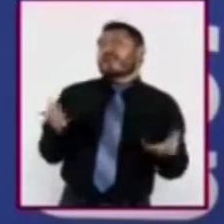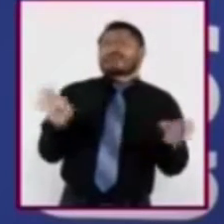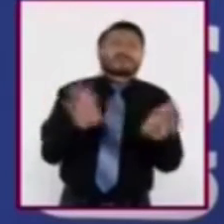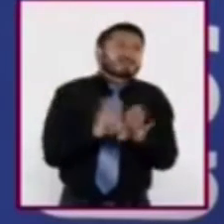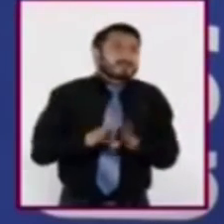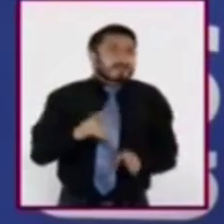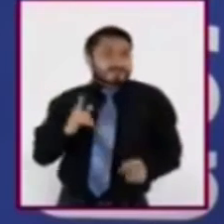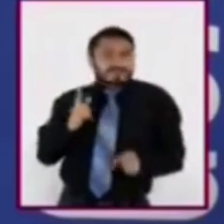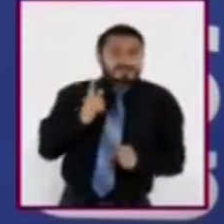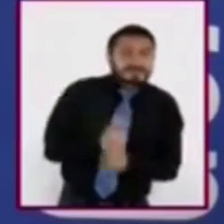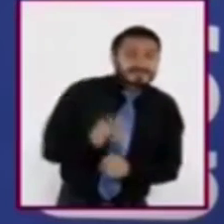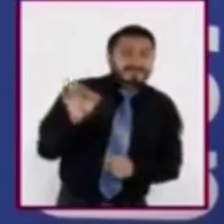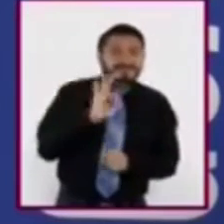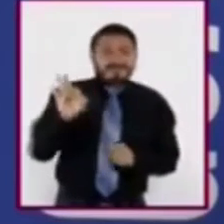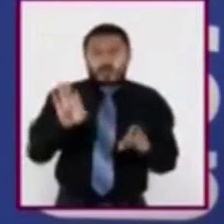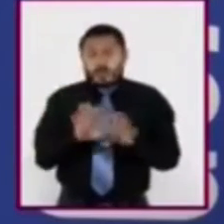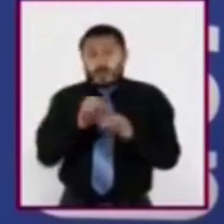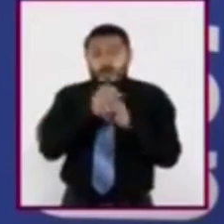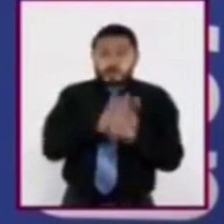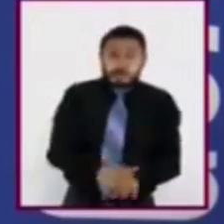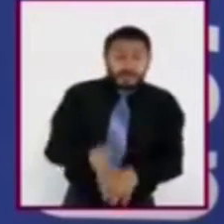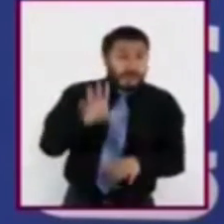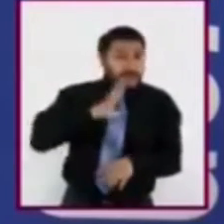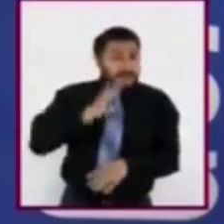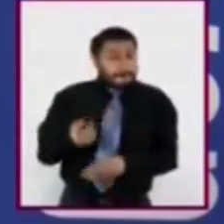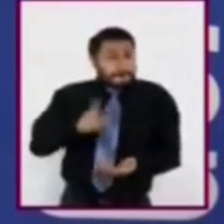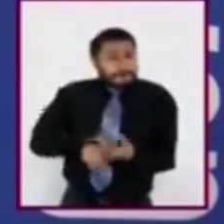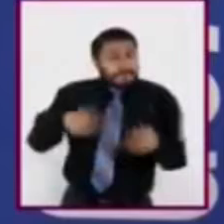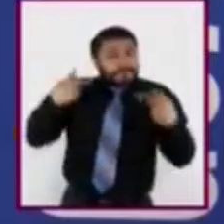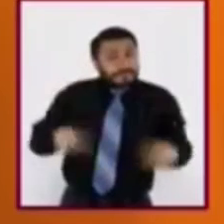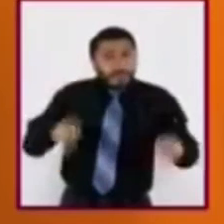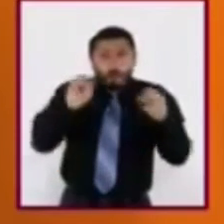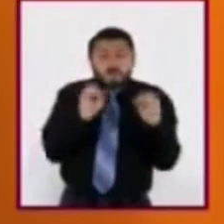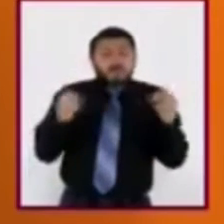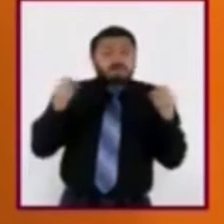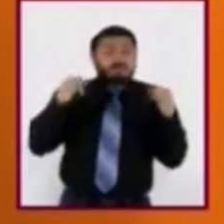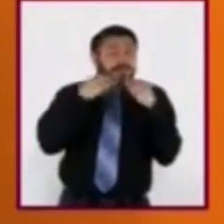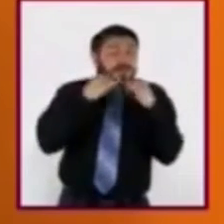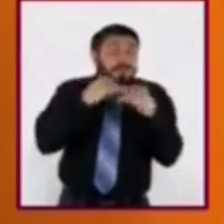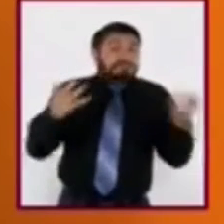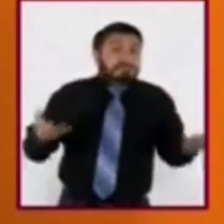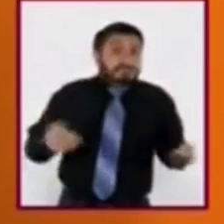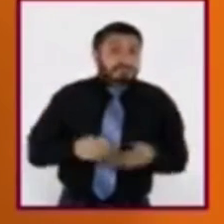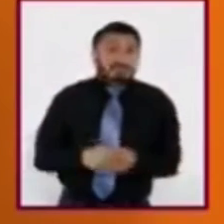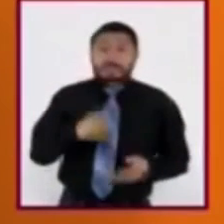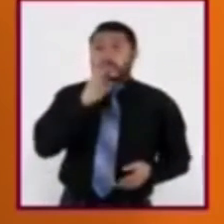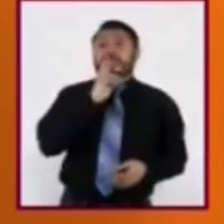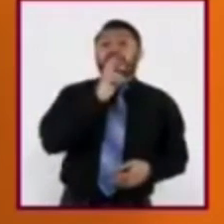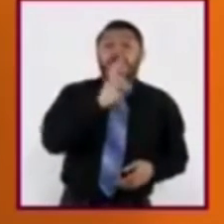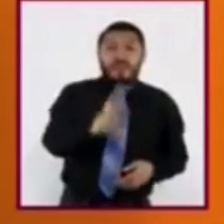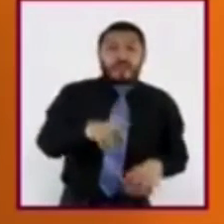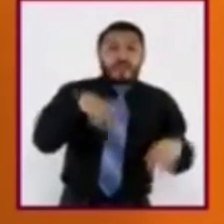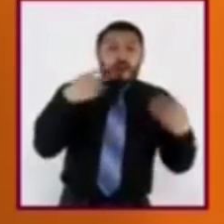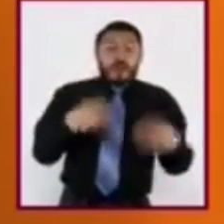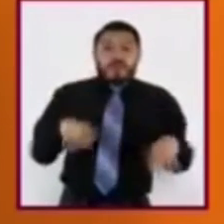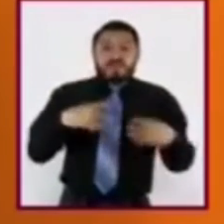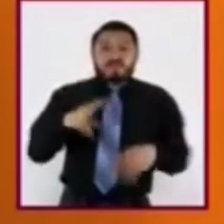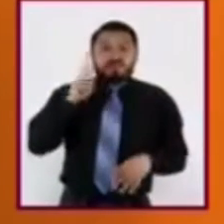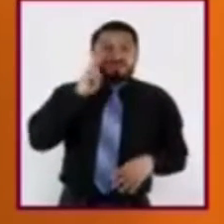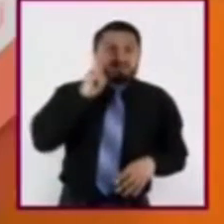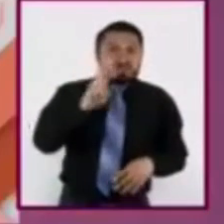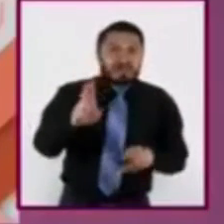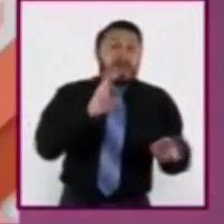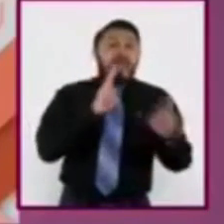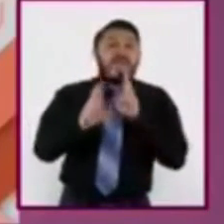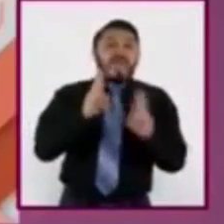identifico si la fuente de información es una persona o una agencia de noticias? Para responder tu pregunta, veamos esta